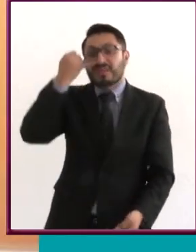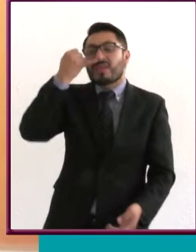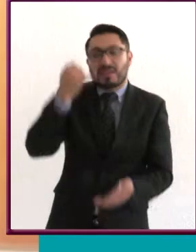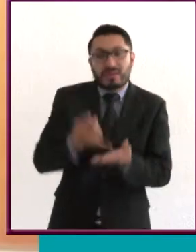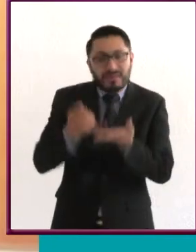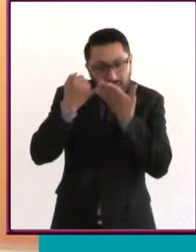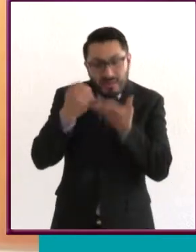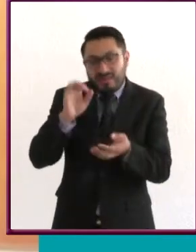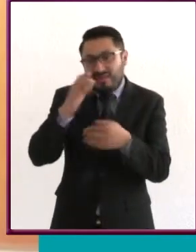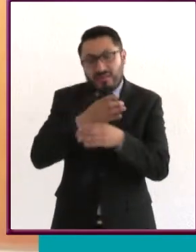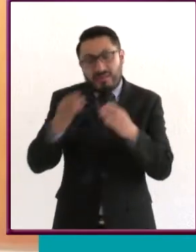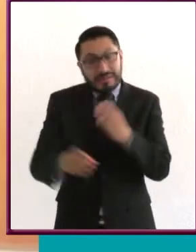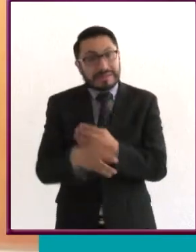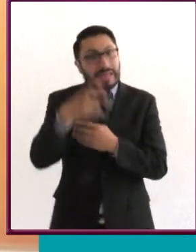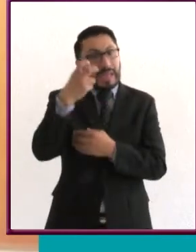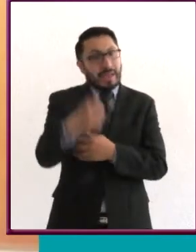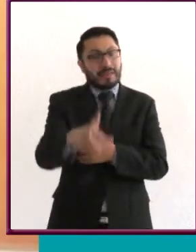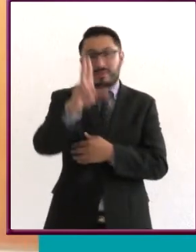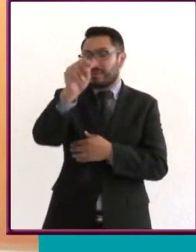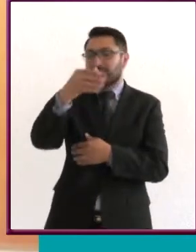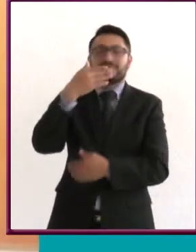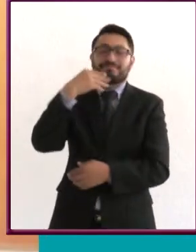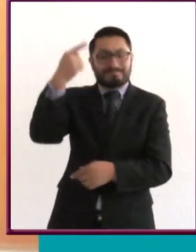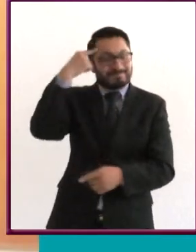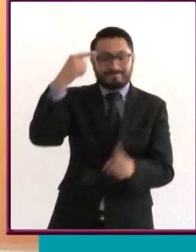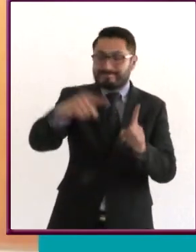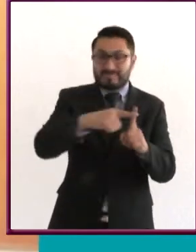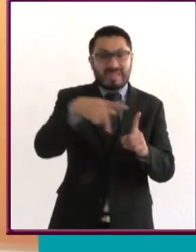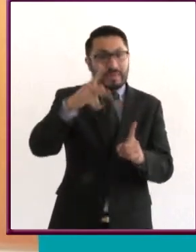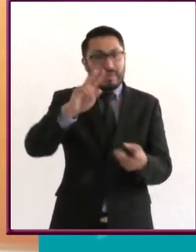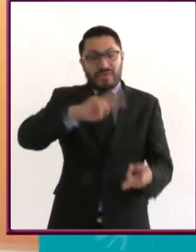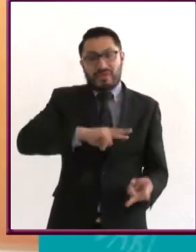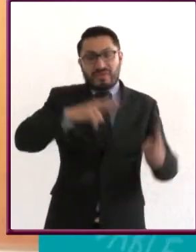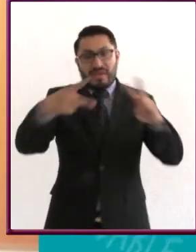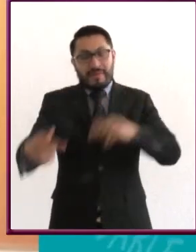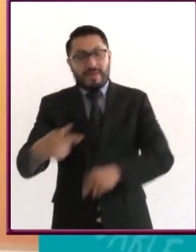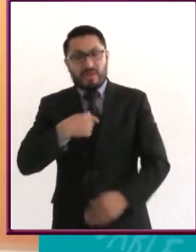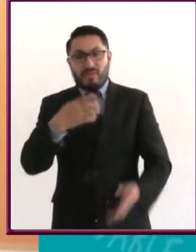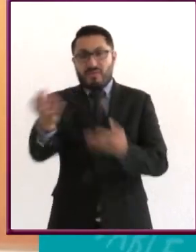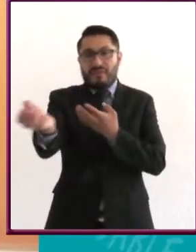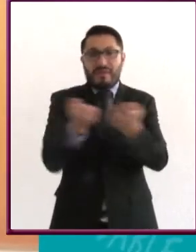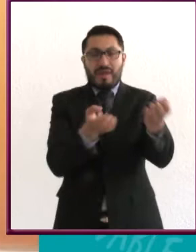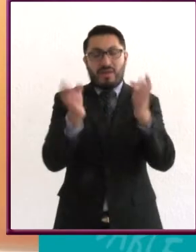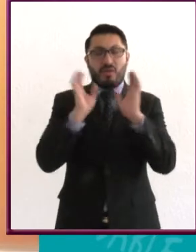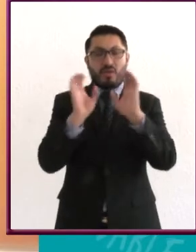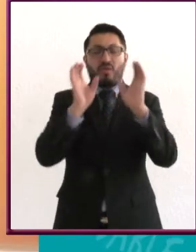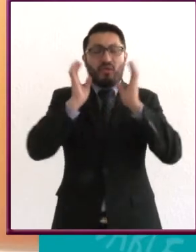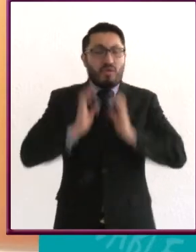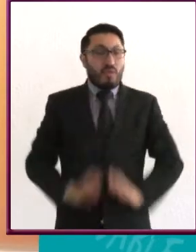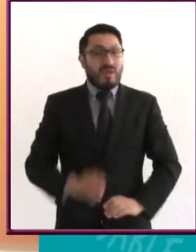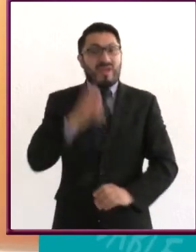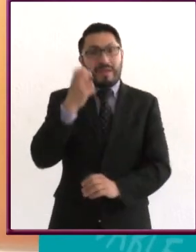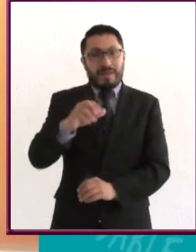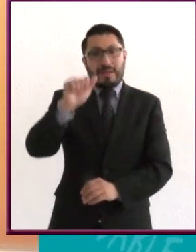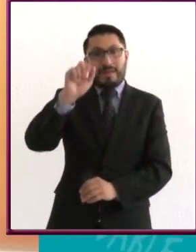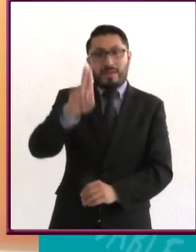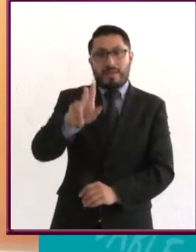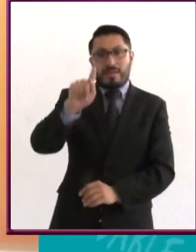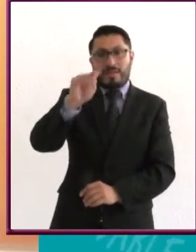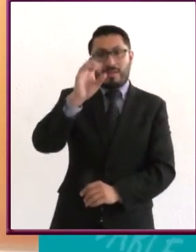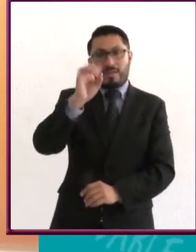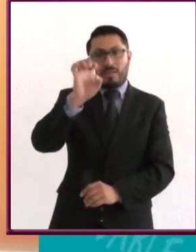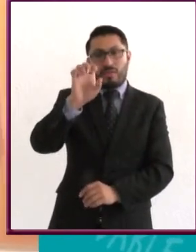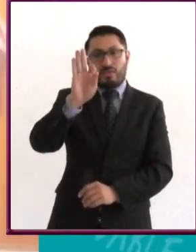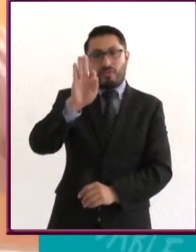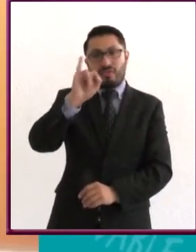no va a ser una eficacia positiva. En cambio, si cuido mi cuerpo, si hago ejercicio, esa va a ser una autoeficacia positiva.